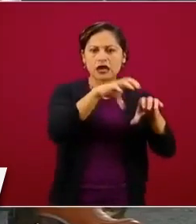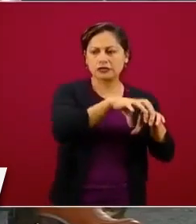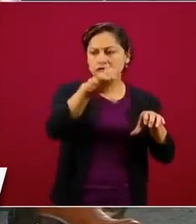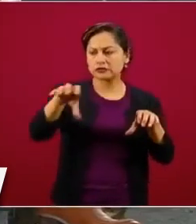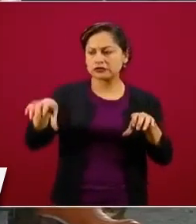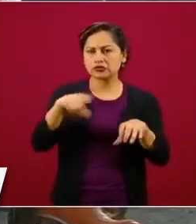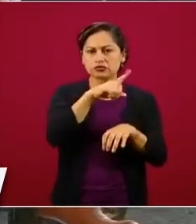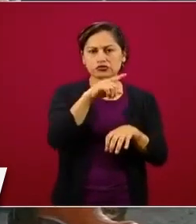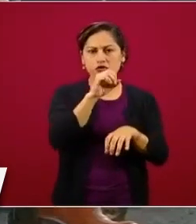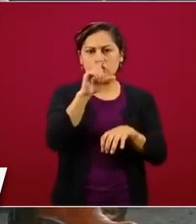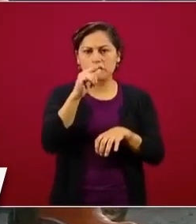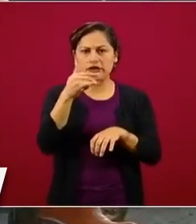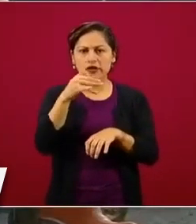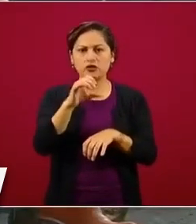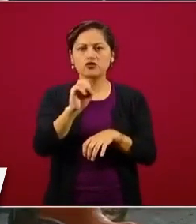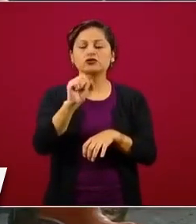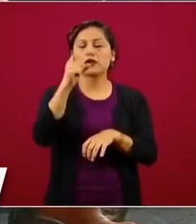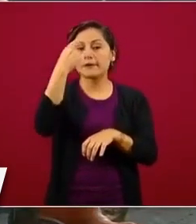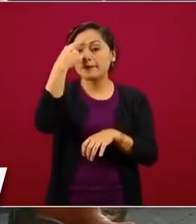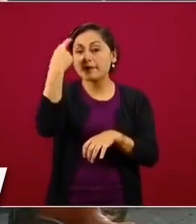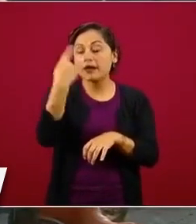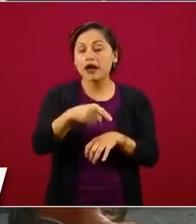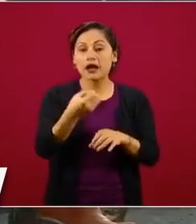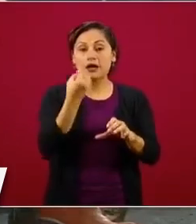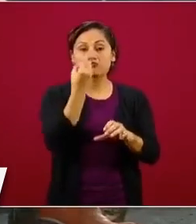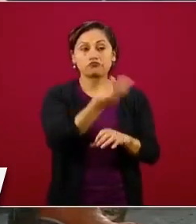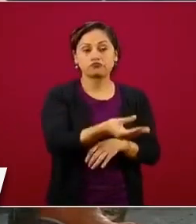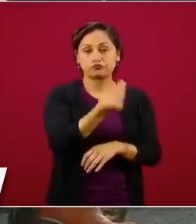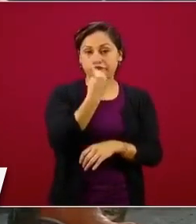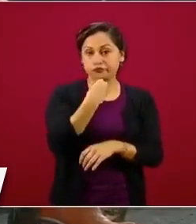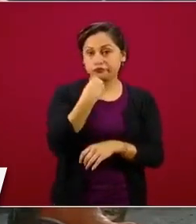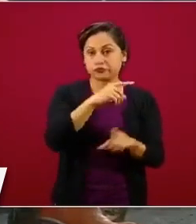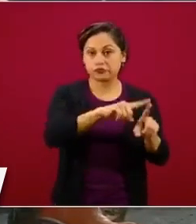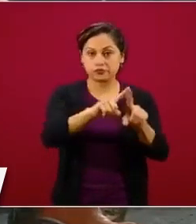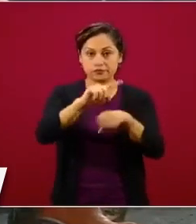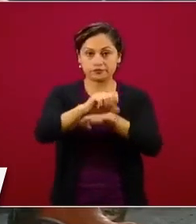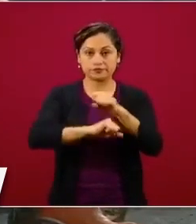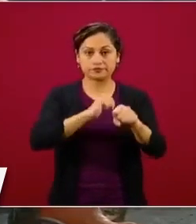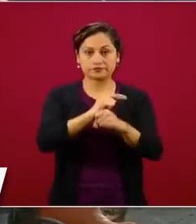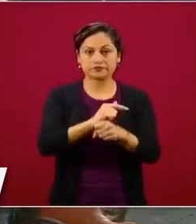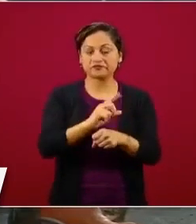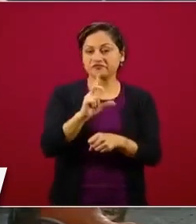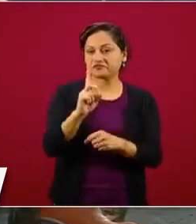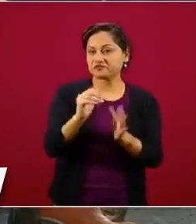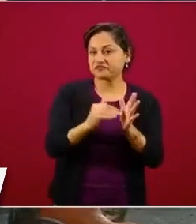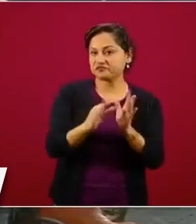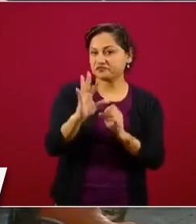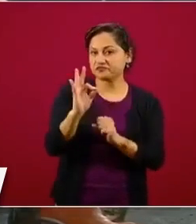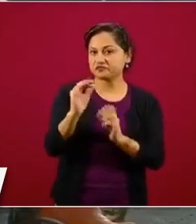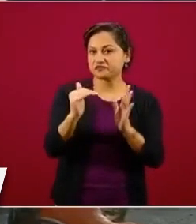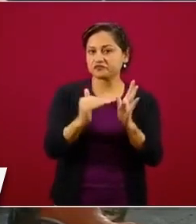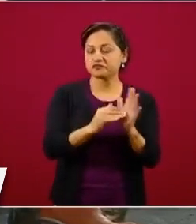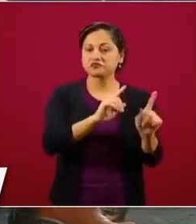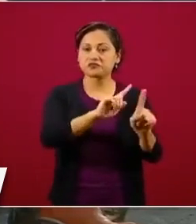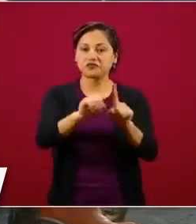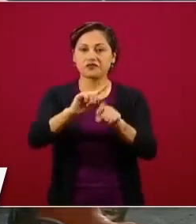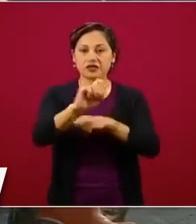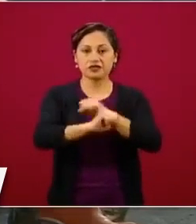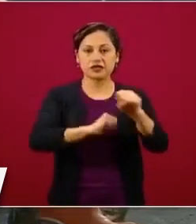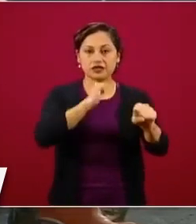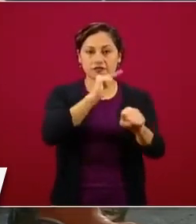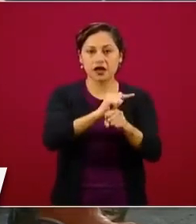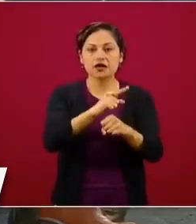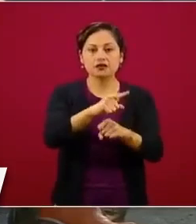sólo en alimentación de los ejemplares. Cerca de 30 mil o 40 mil ejemplares son especies en peligro de